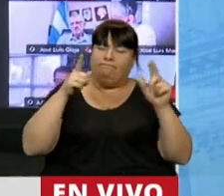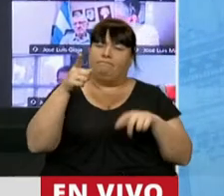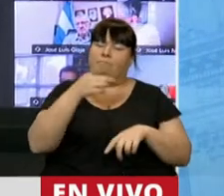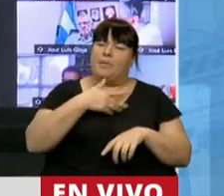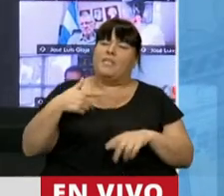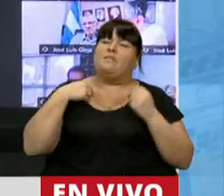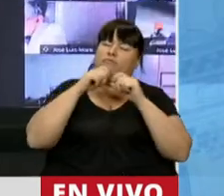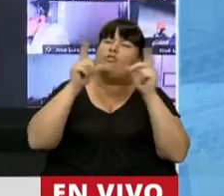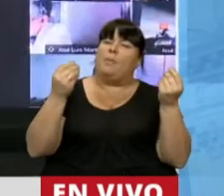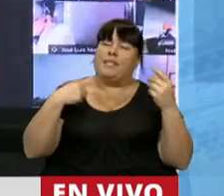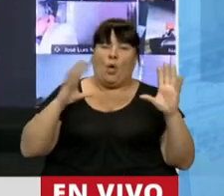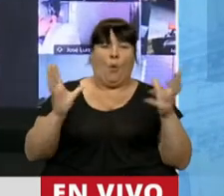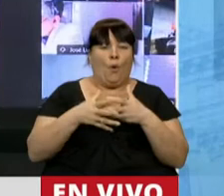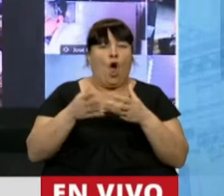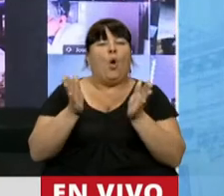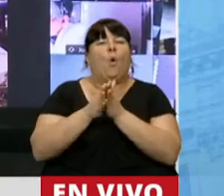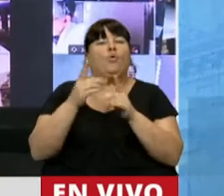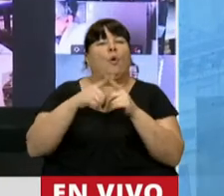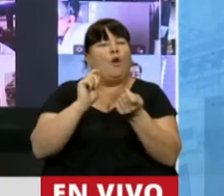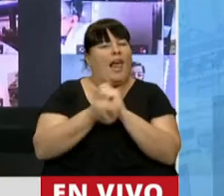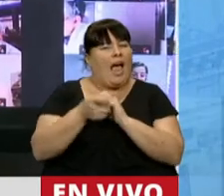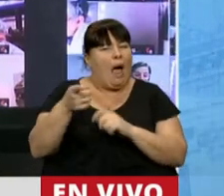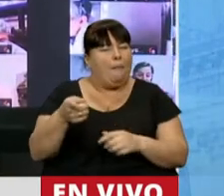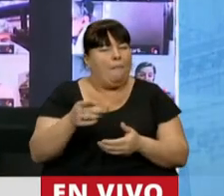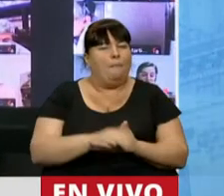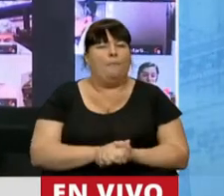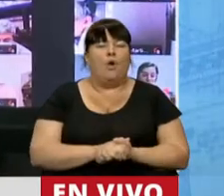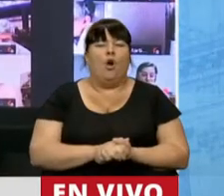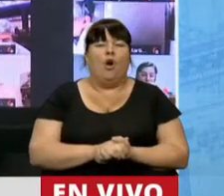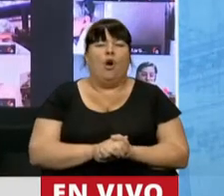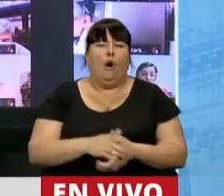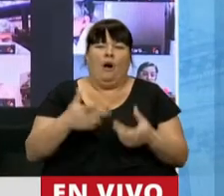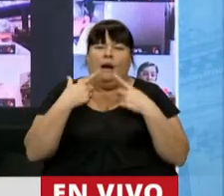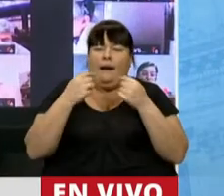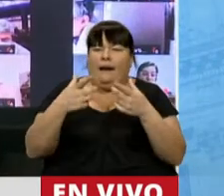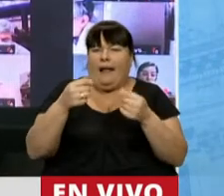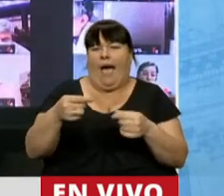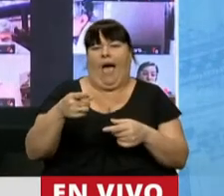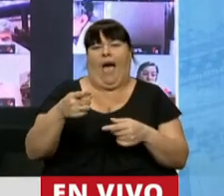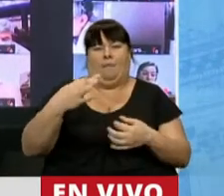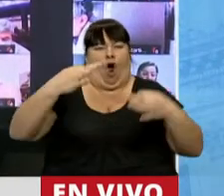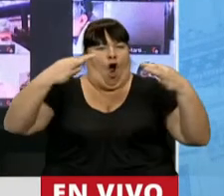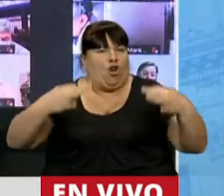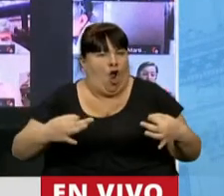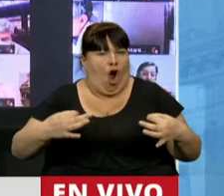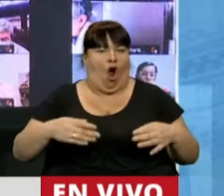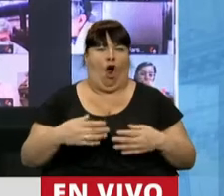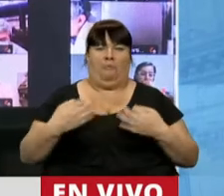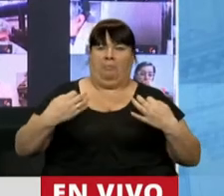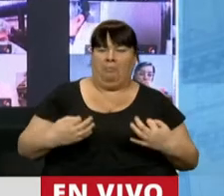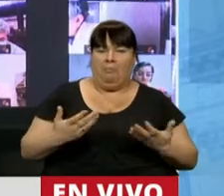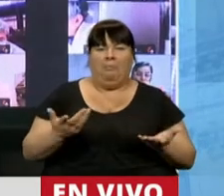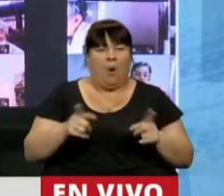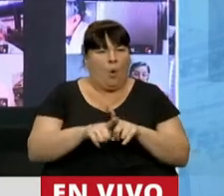señor presidente, que en el bloque de Juntos por el Cambio, esta apelación al honor, a la moralidad,